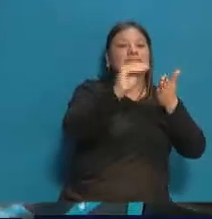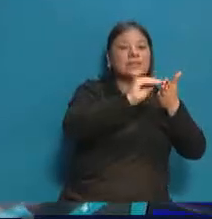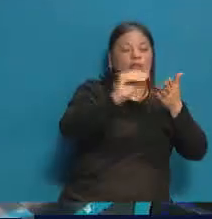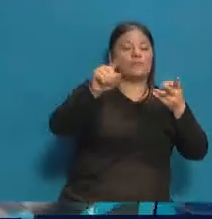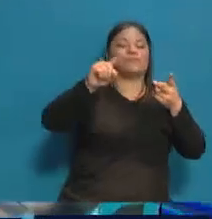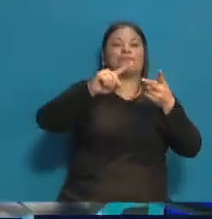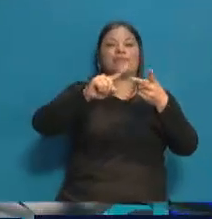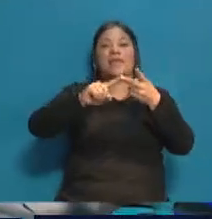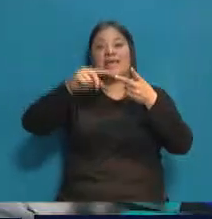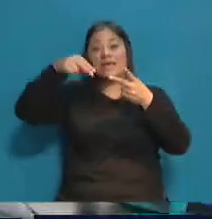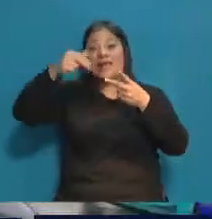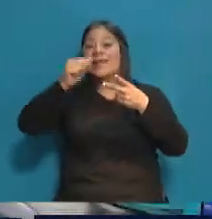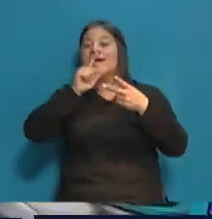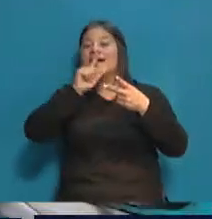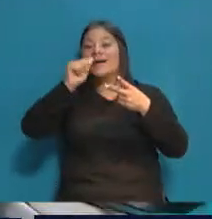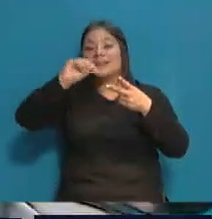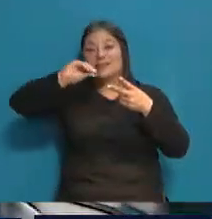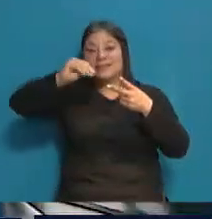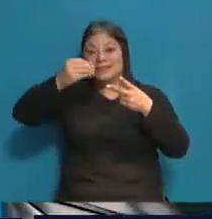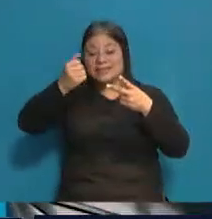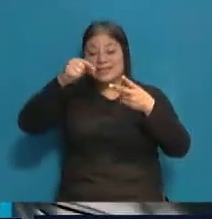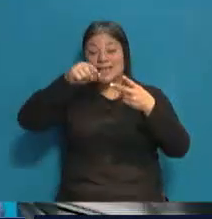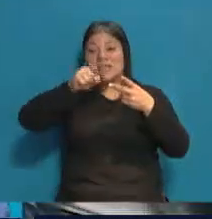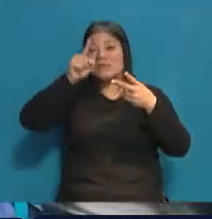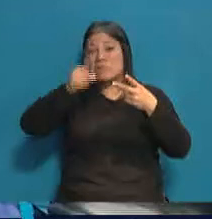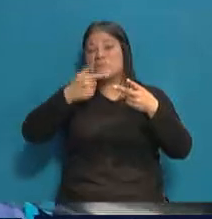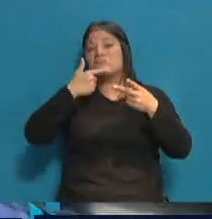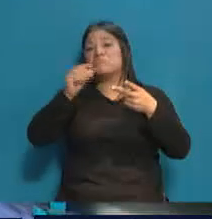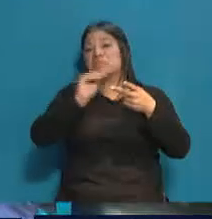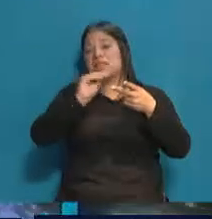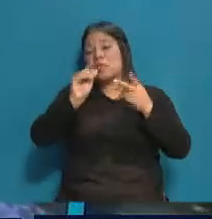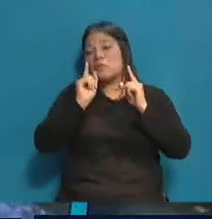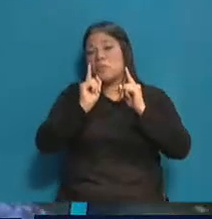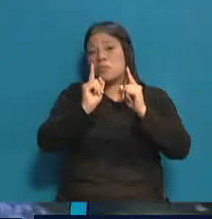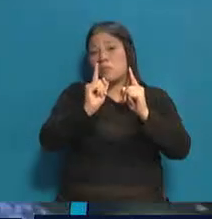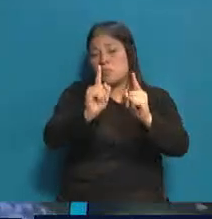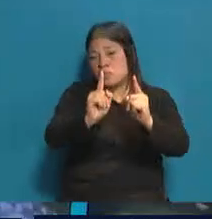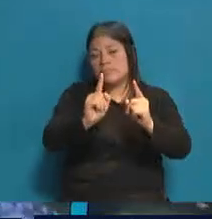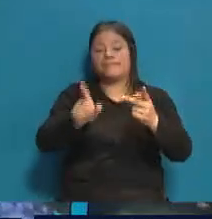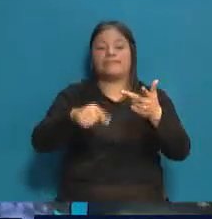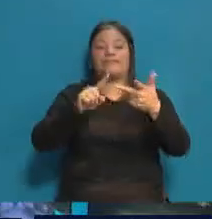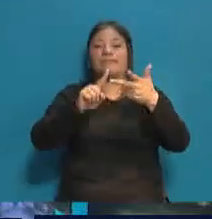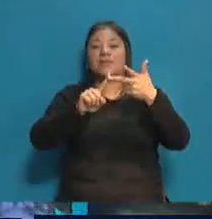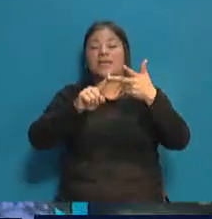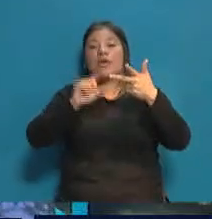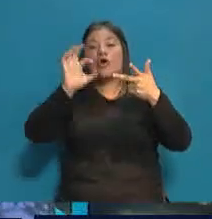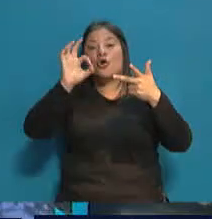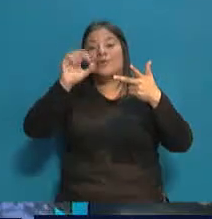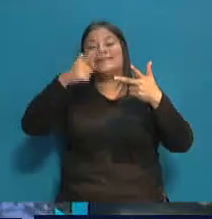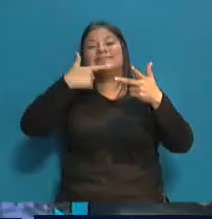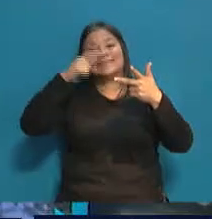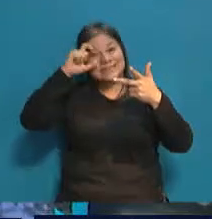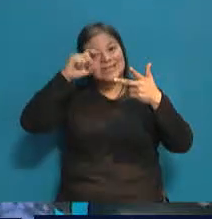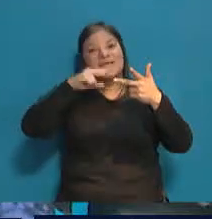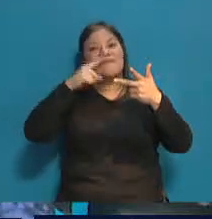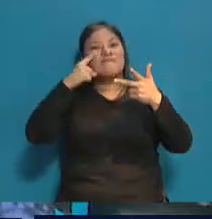Eysenclas también queda en este mandato. Actualmente tiene mandato de senadora. Oscar Sevilla se incorpora. Mercedes